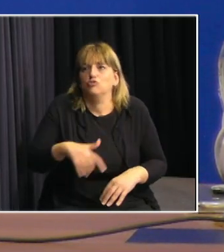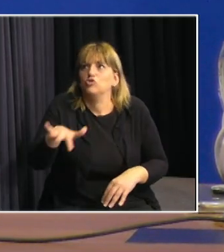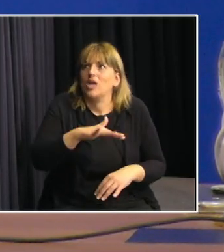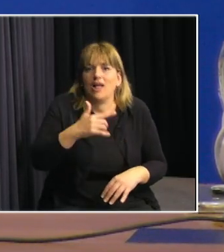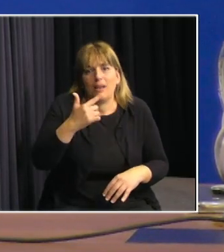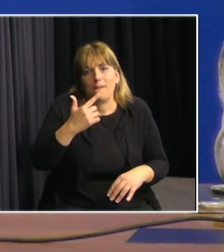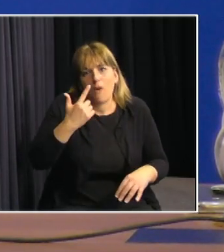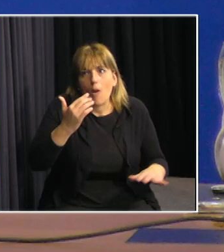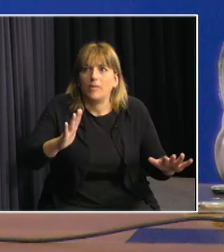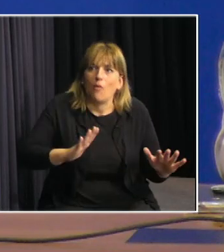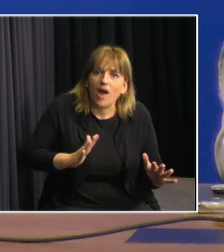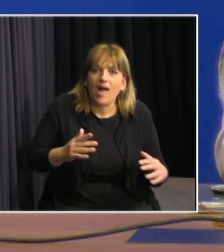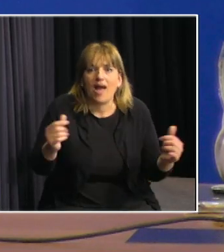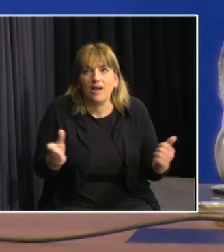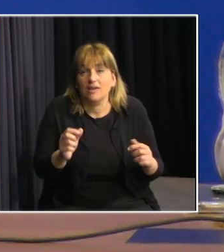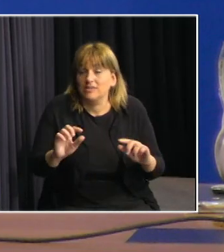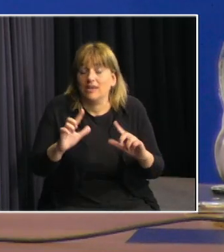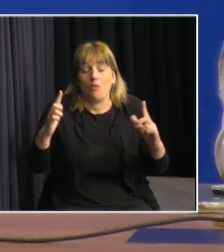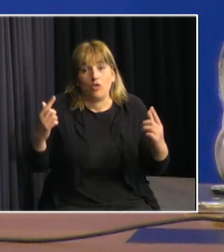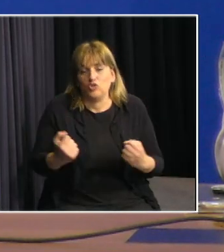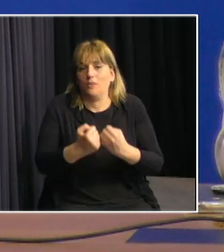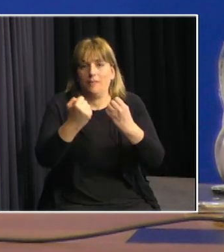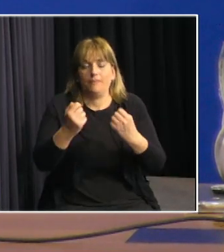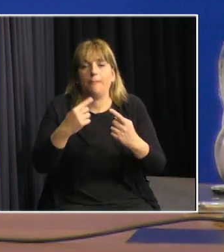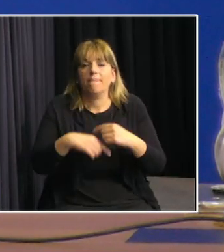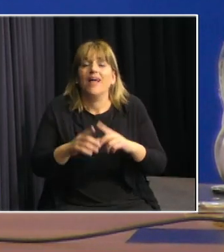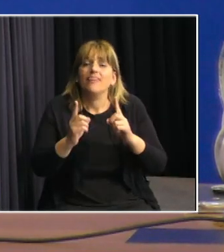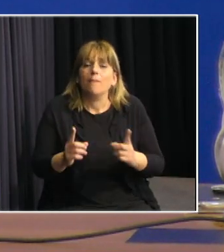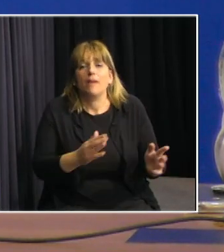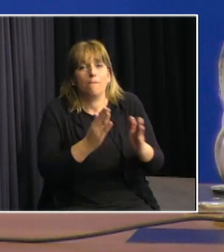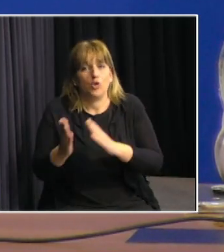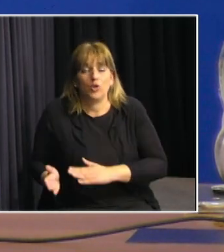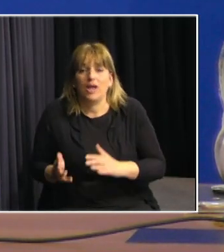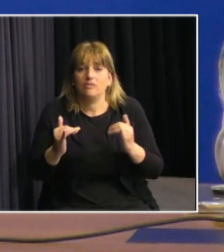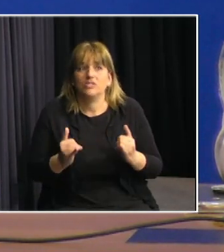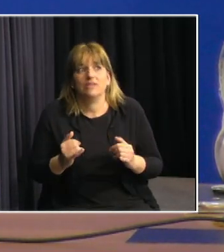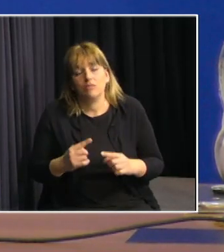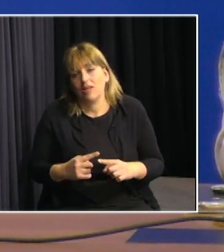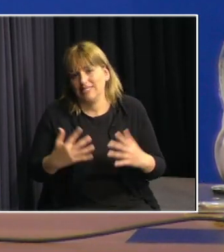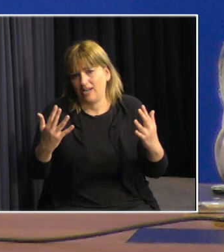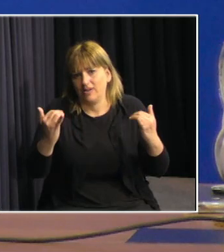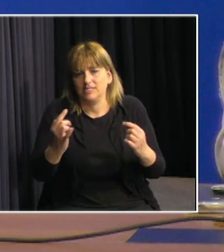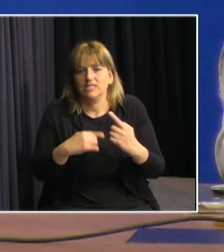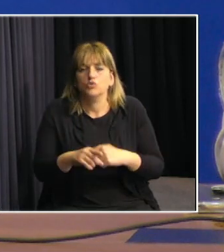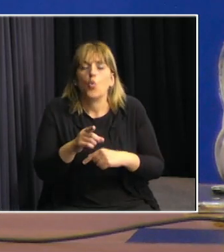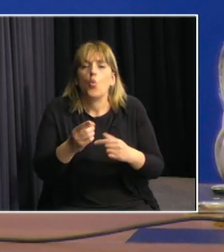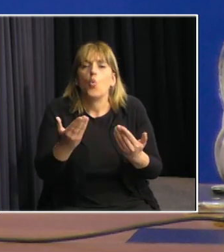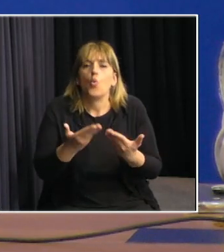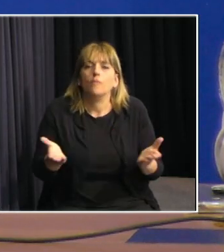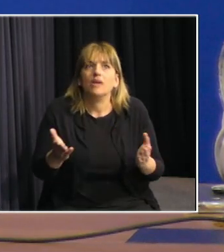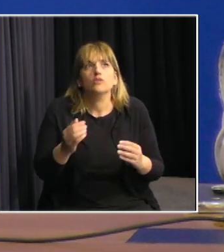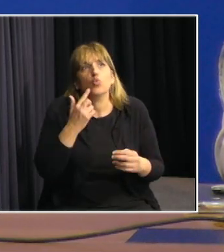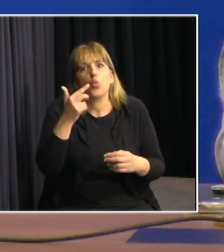nos tomamos por sorpresa. También por otro lado, celebrar la iniciativa, celebrar las